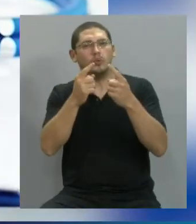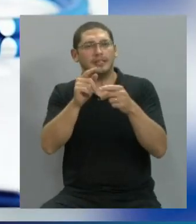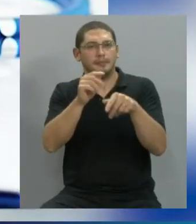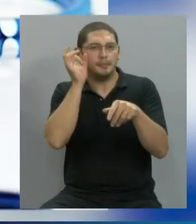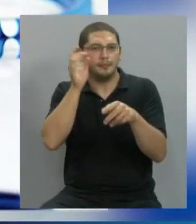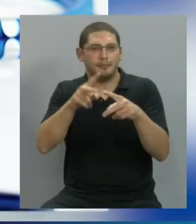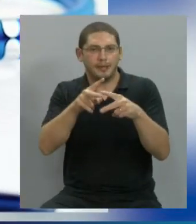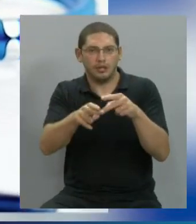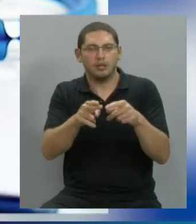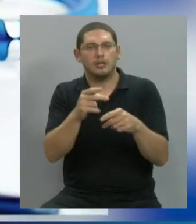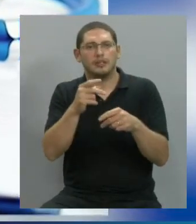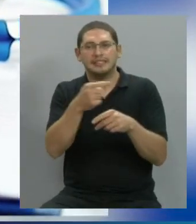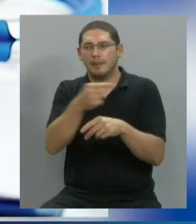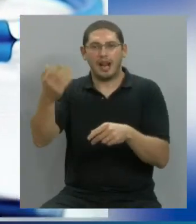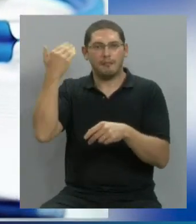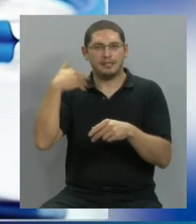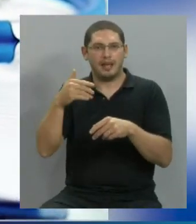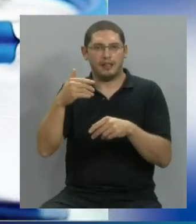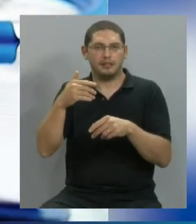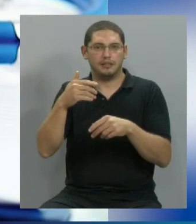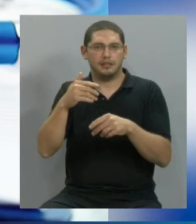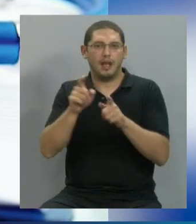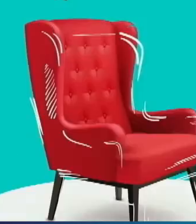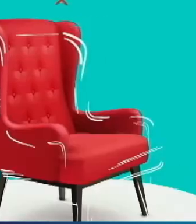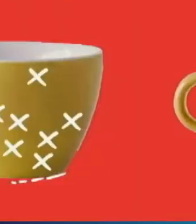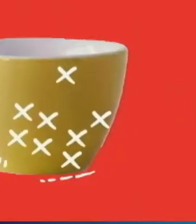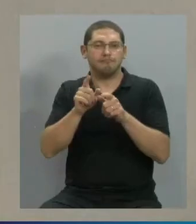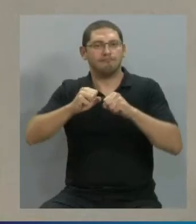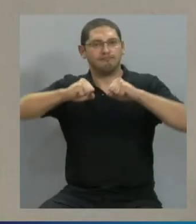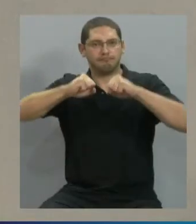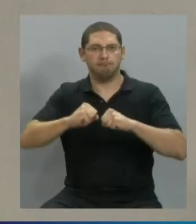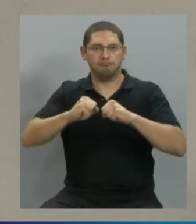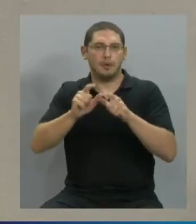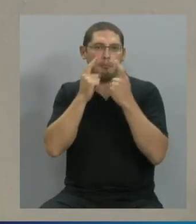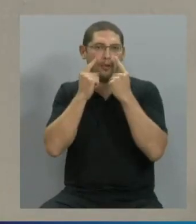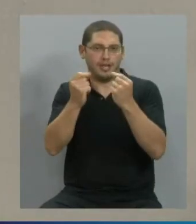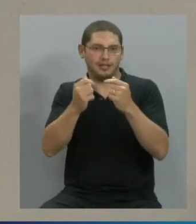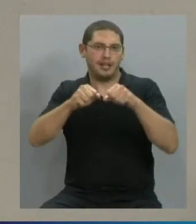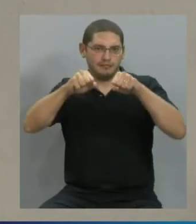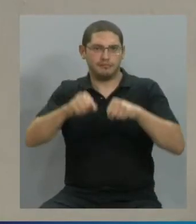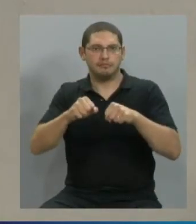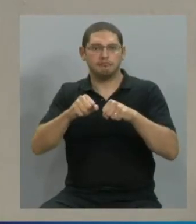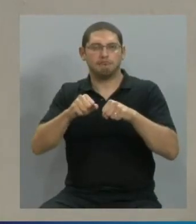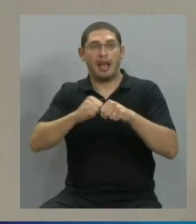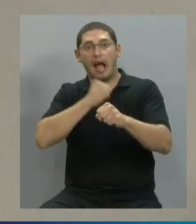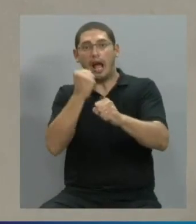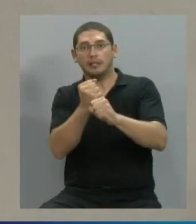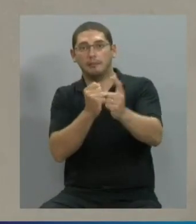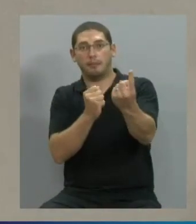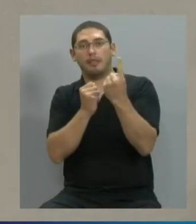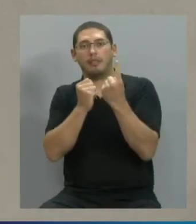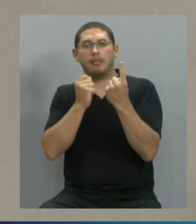en la sentada de la semana pasada Pacífica tuvieron la oportunidad de ser recibidos por la secretaria de Sergio Massa.